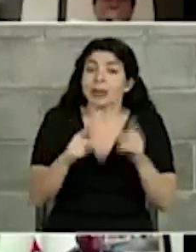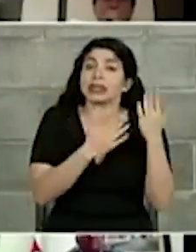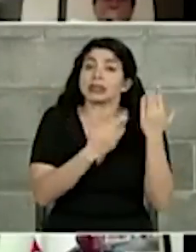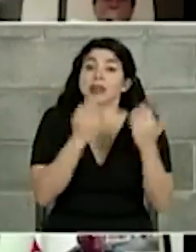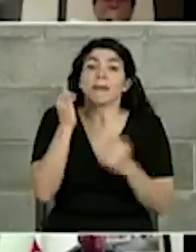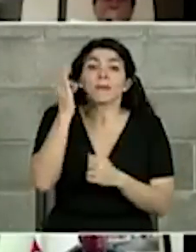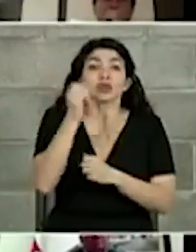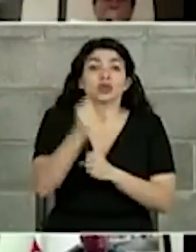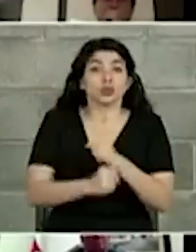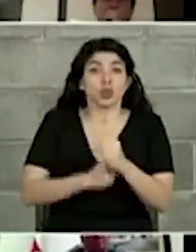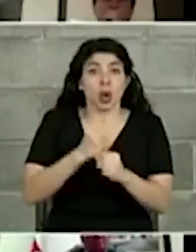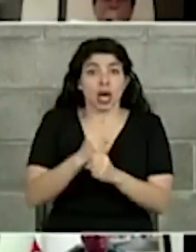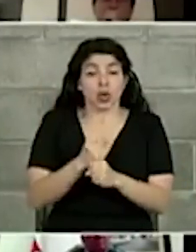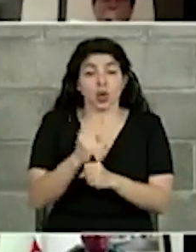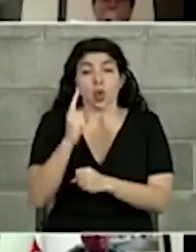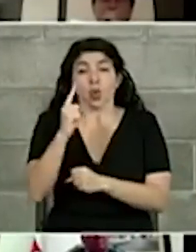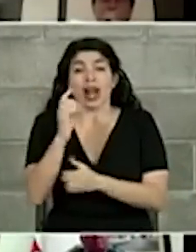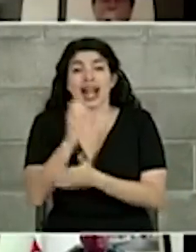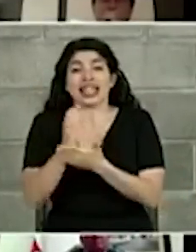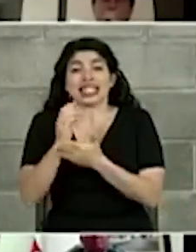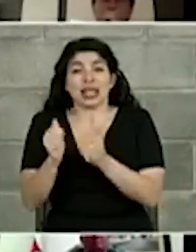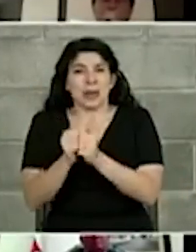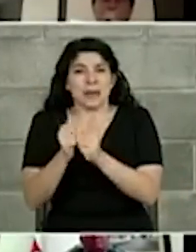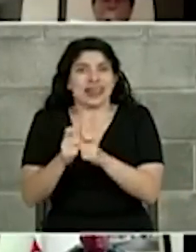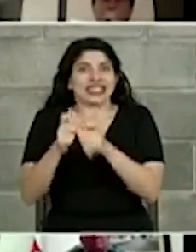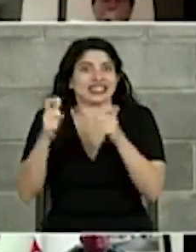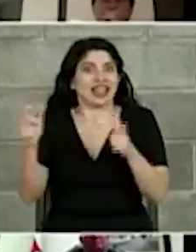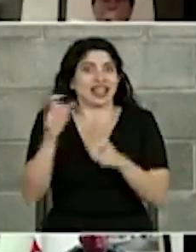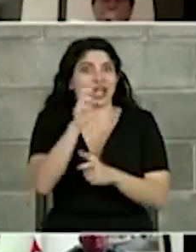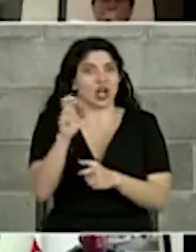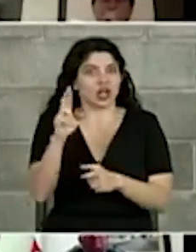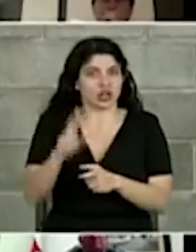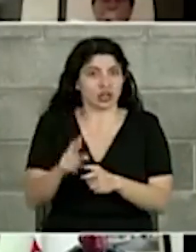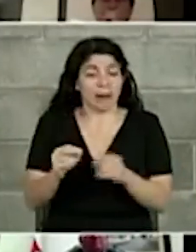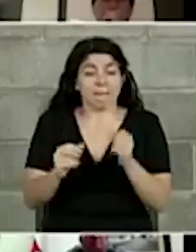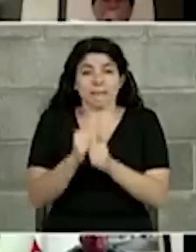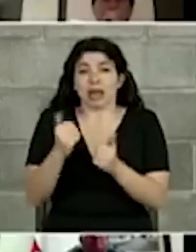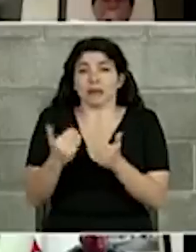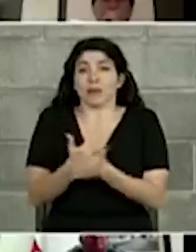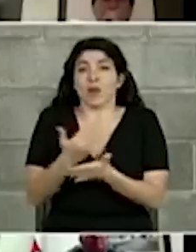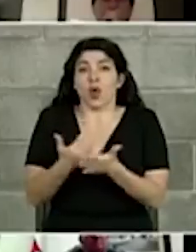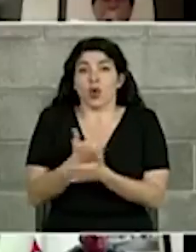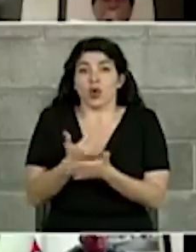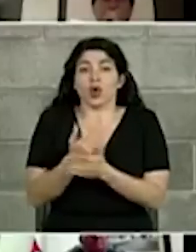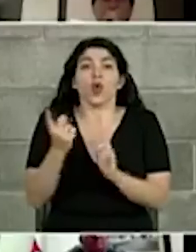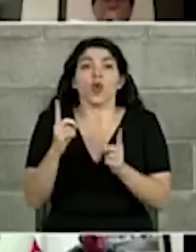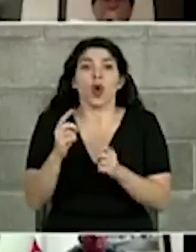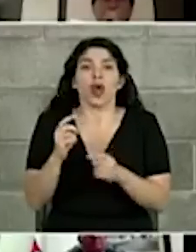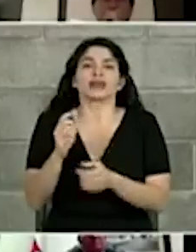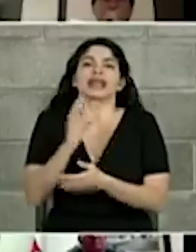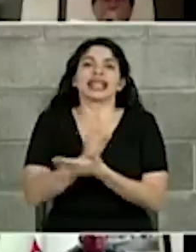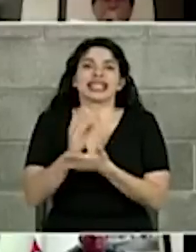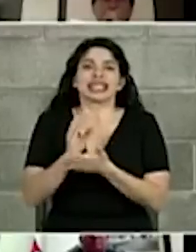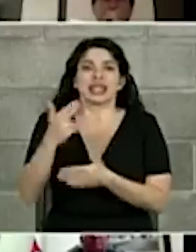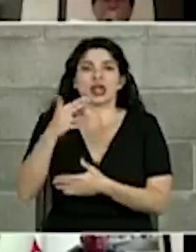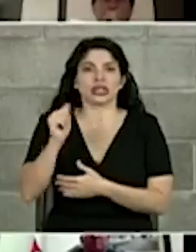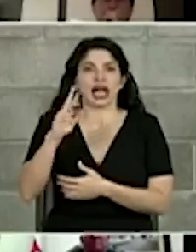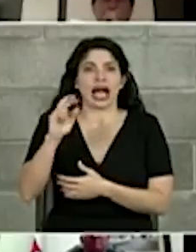lectivo, uno de los liceos más grandes de Costa Rica y más modernos será el liceo de Chacarita.